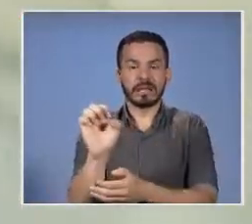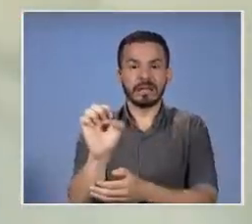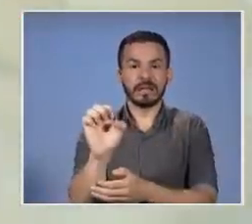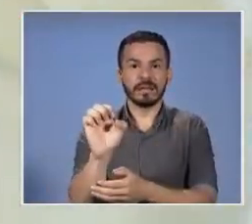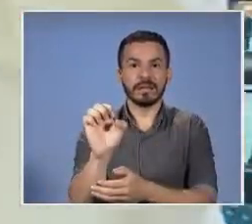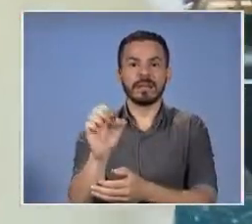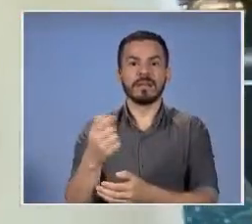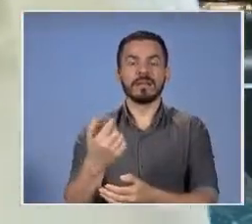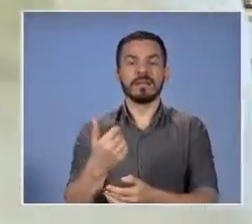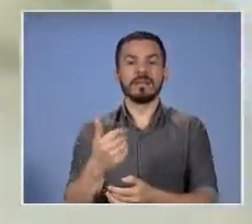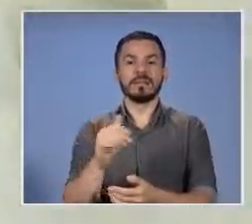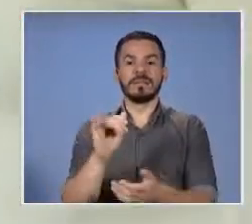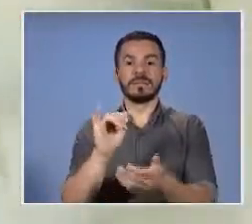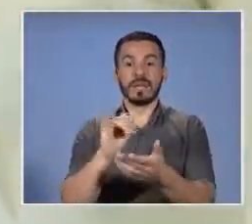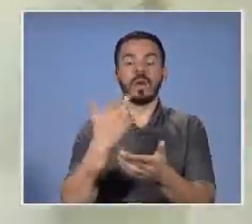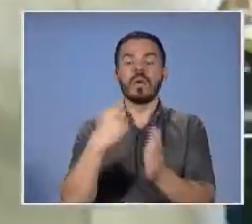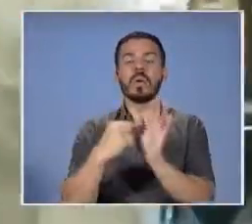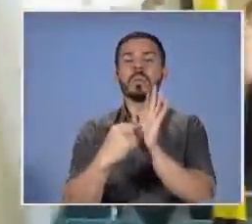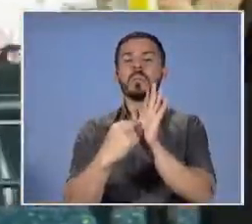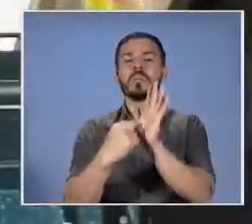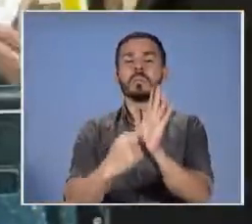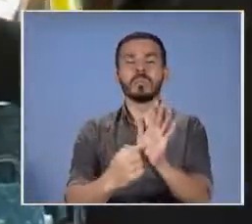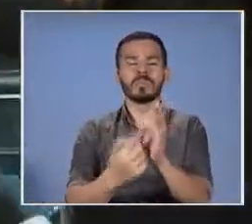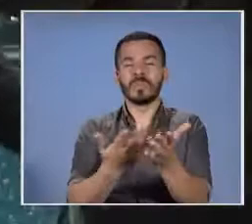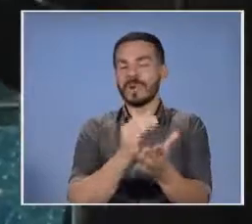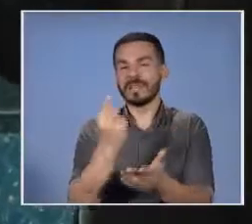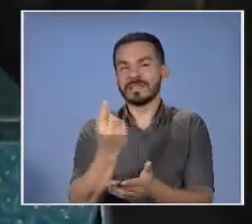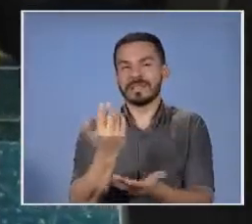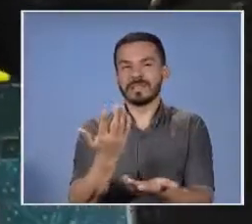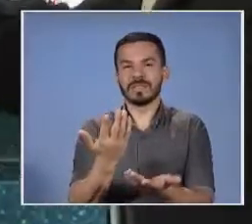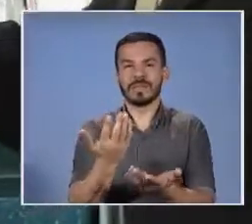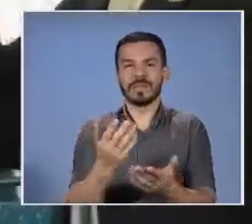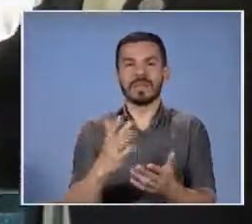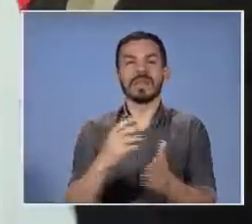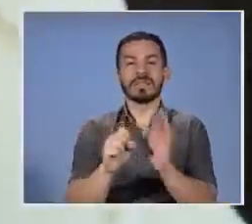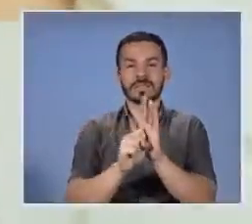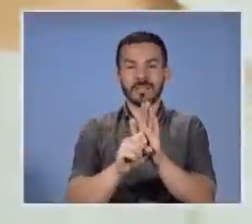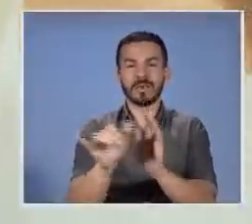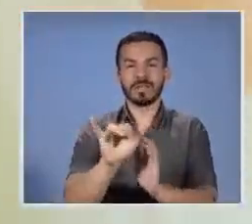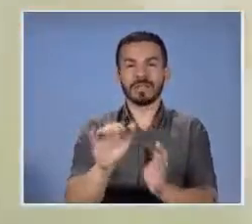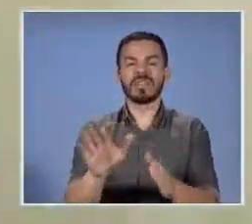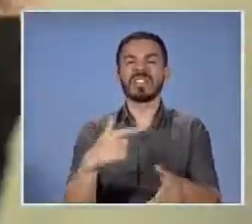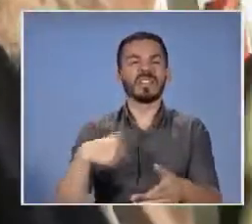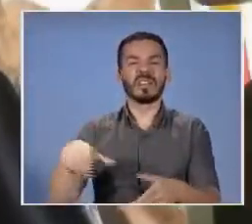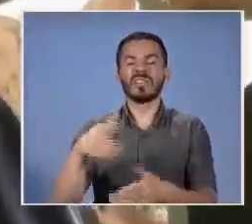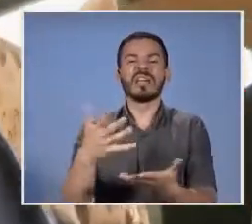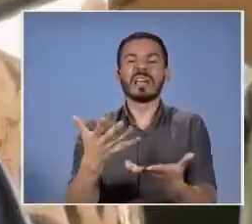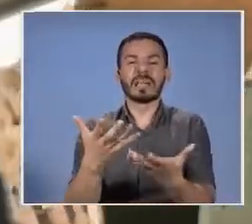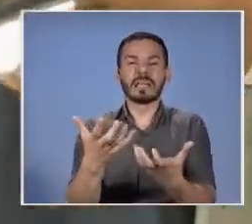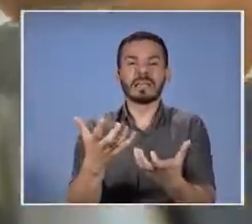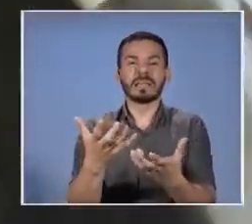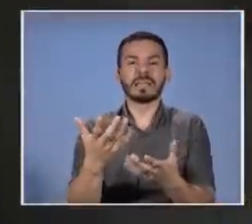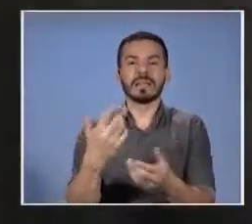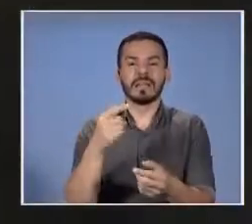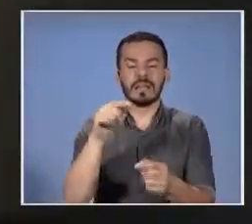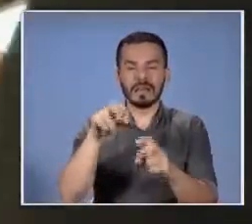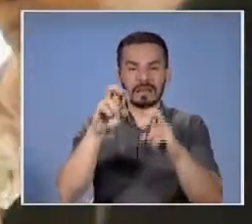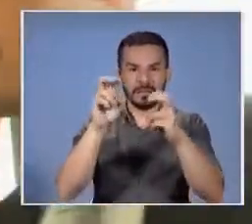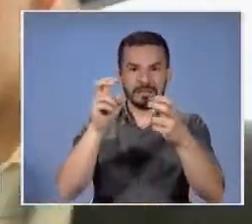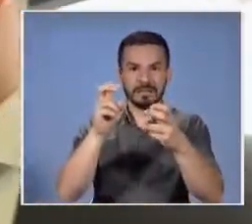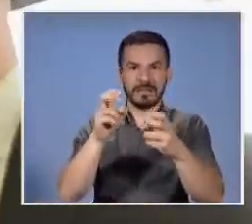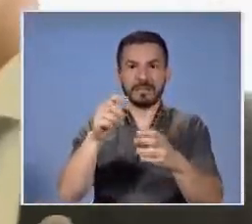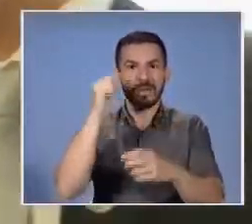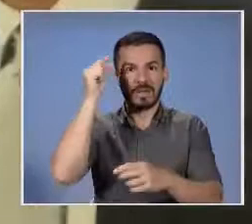muestra, digamos, simbólica de lo que se quiere respecto a este tema